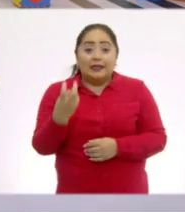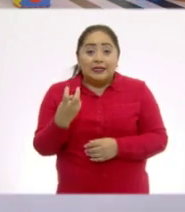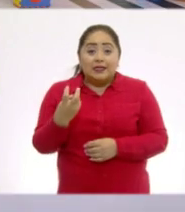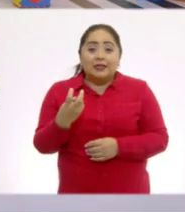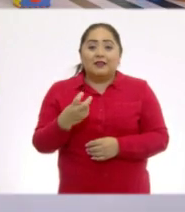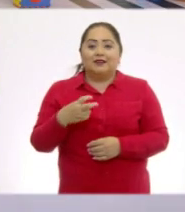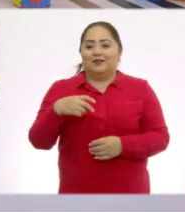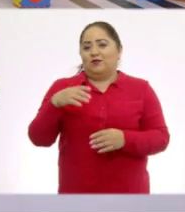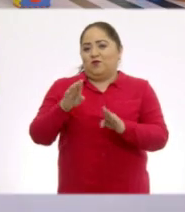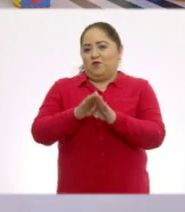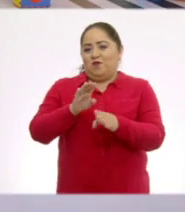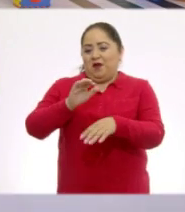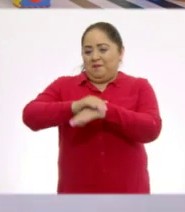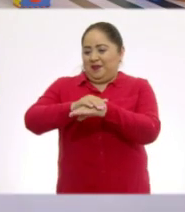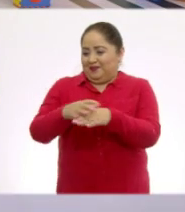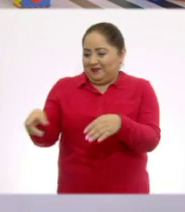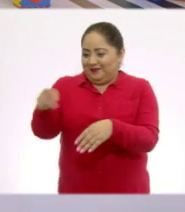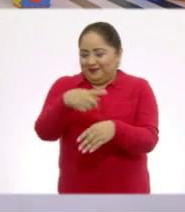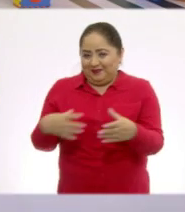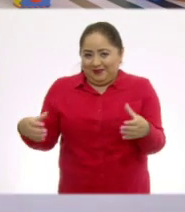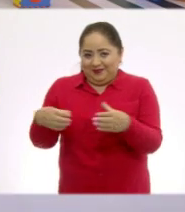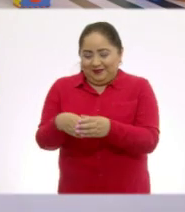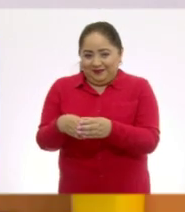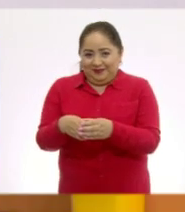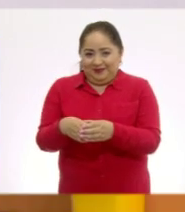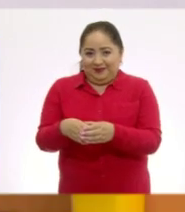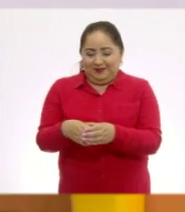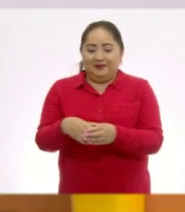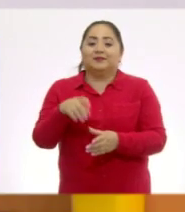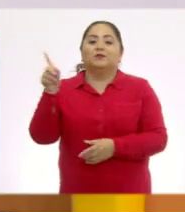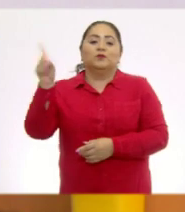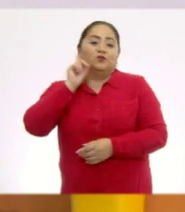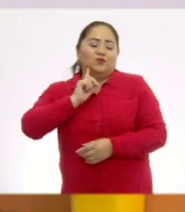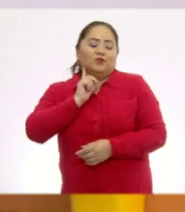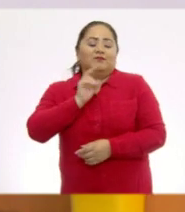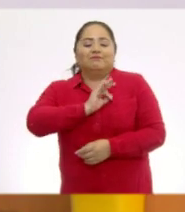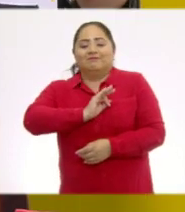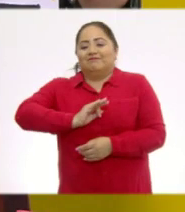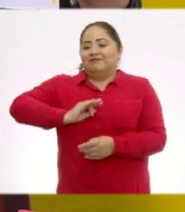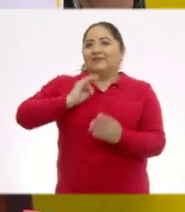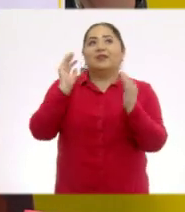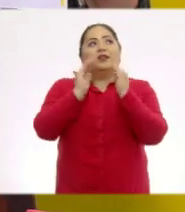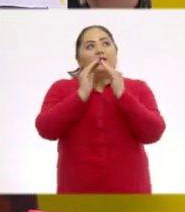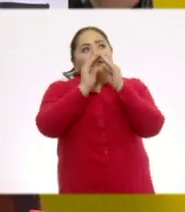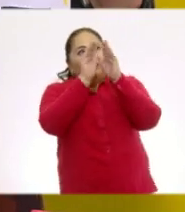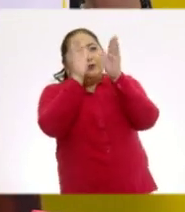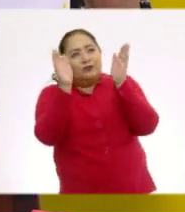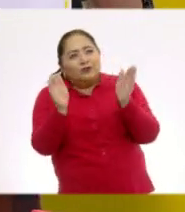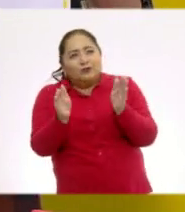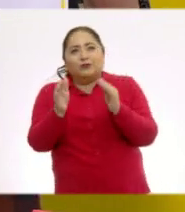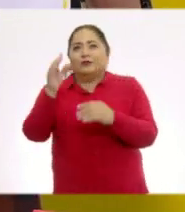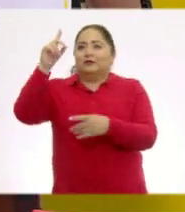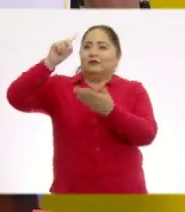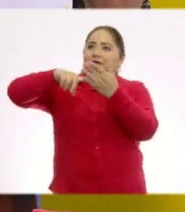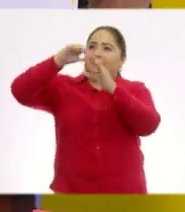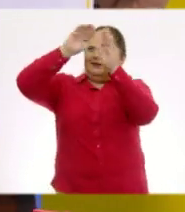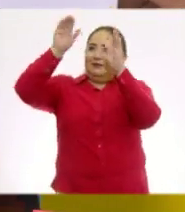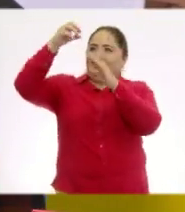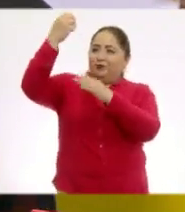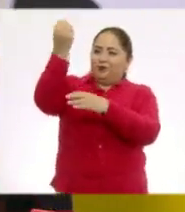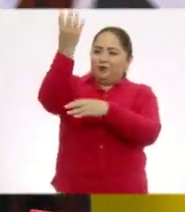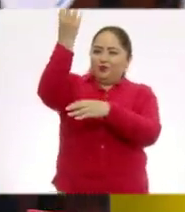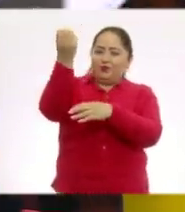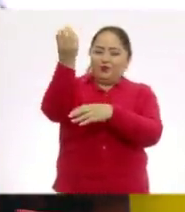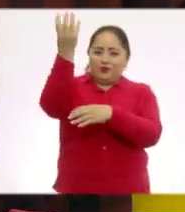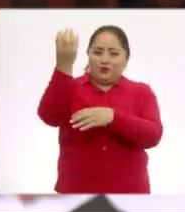con sus especiales amigos, Paloma era feliz en una pequeña casa, con una pequeña chimenea, en